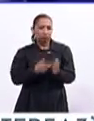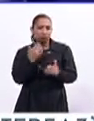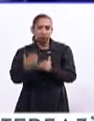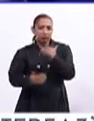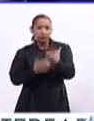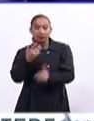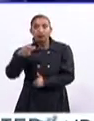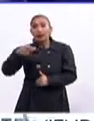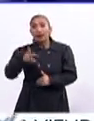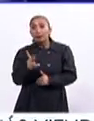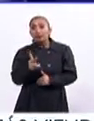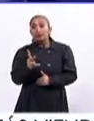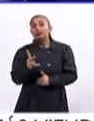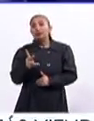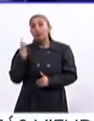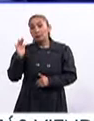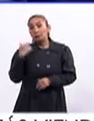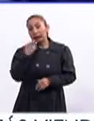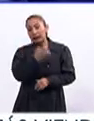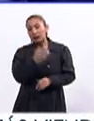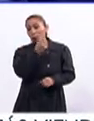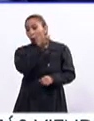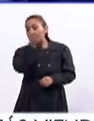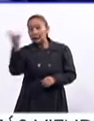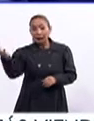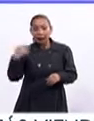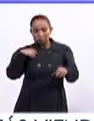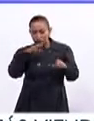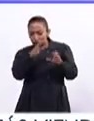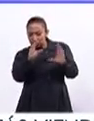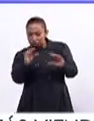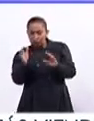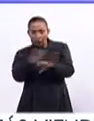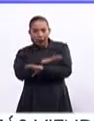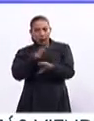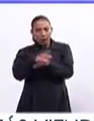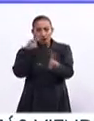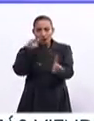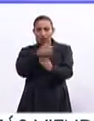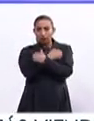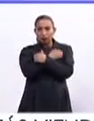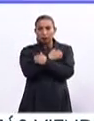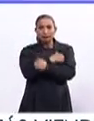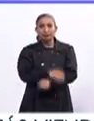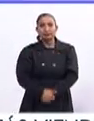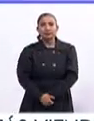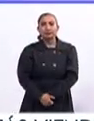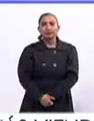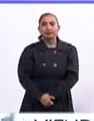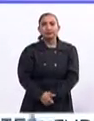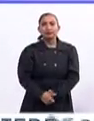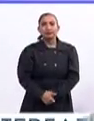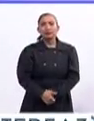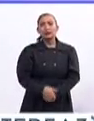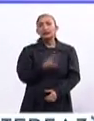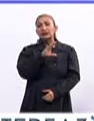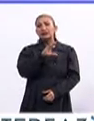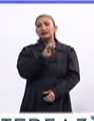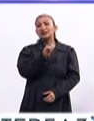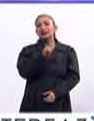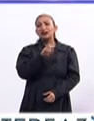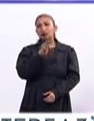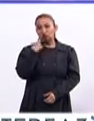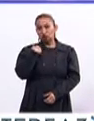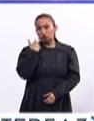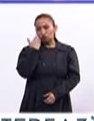lógicamente. Pero es básicamente cualquier transformación va en base a la educación. Sin duda alguna. César, a me gustaría